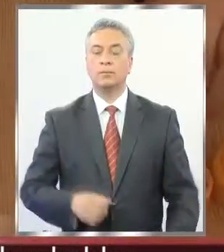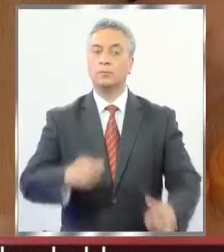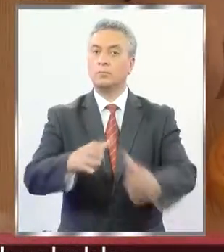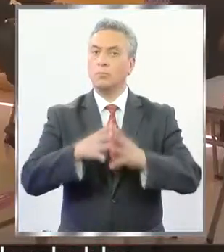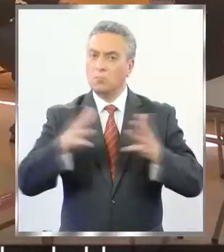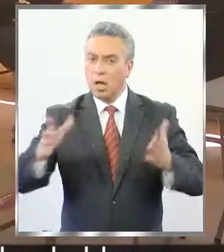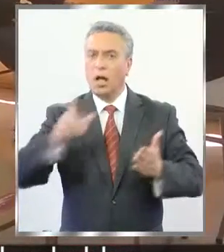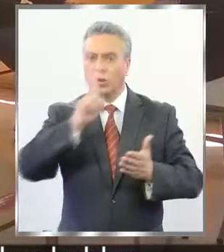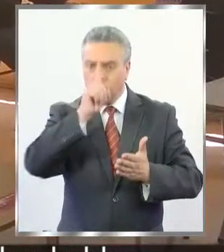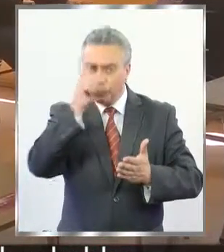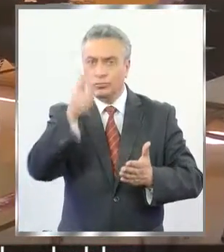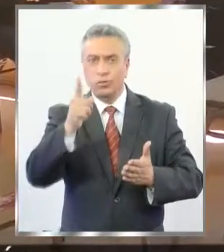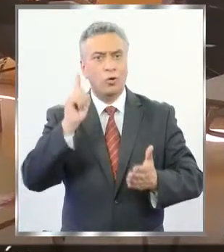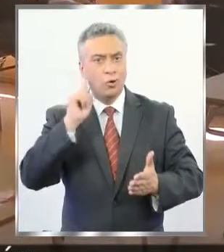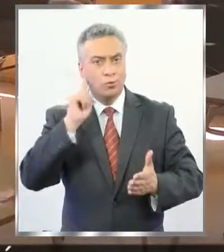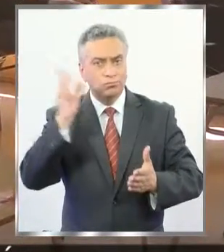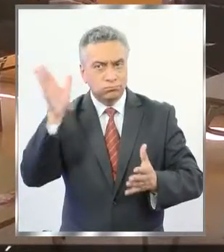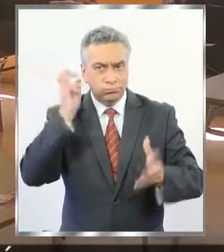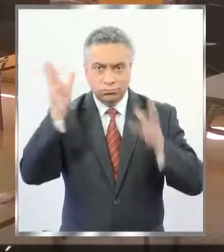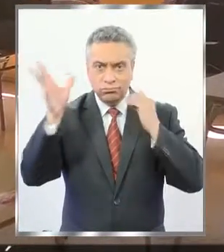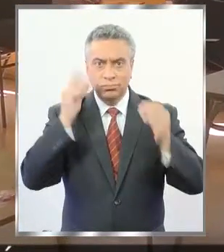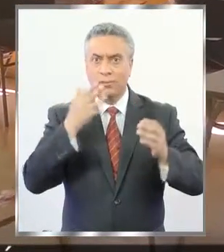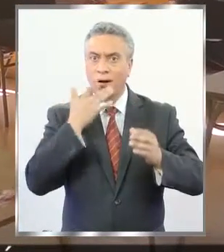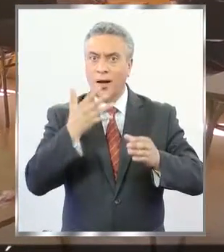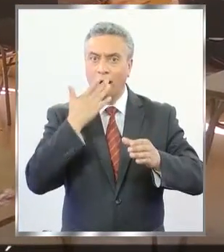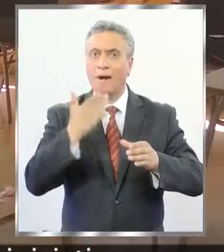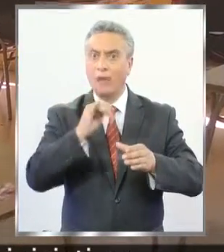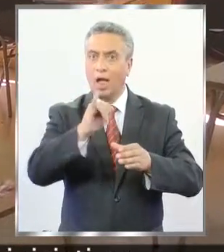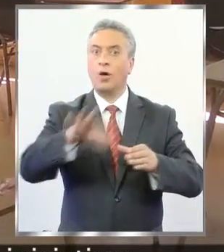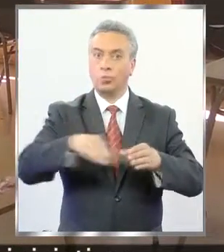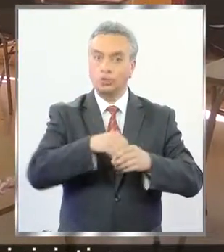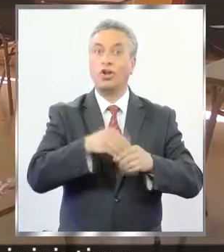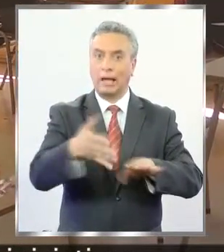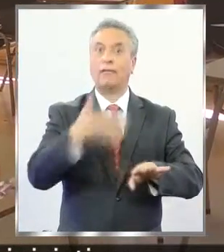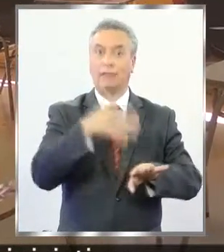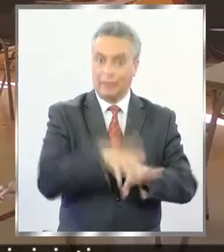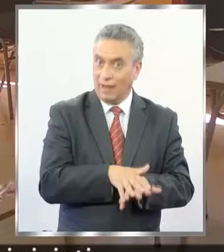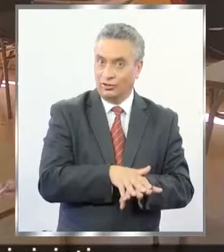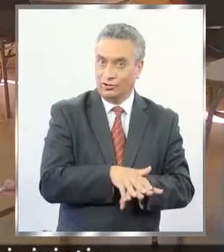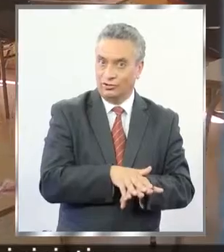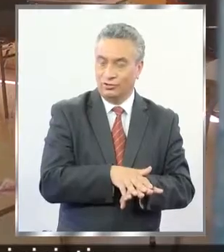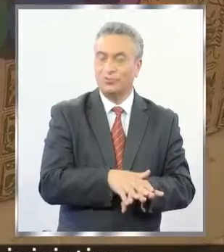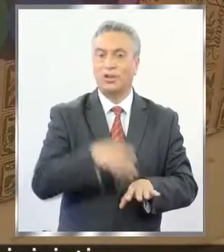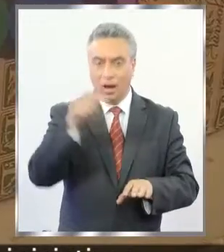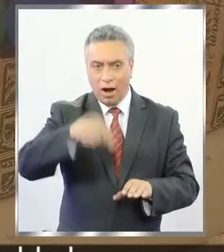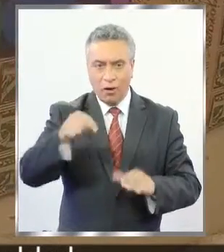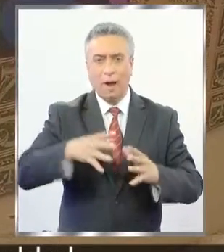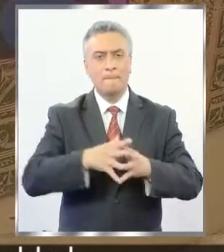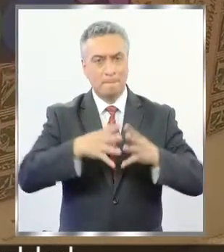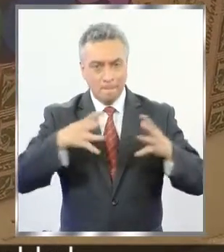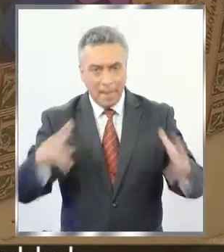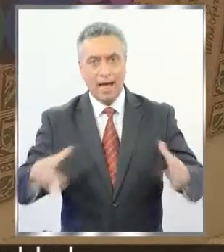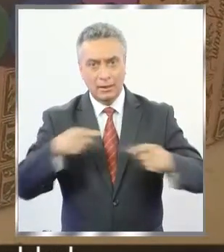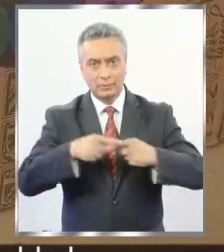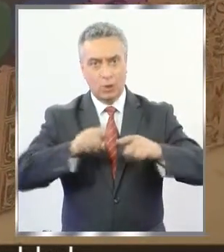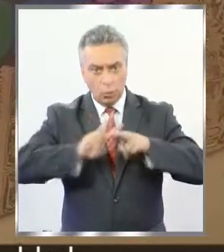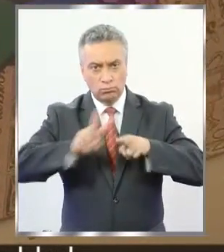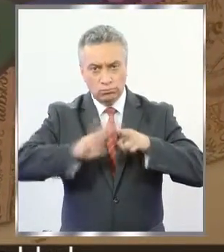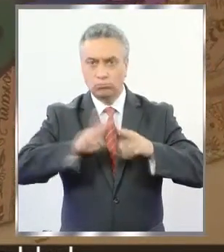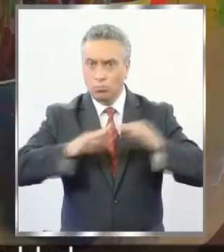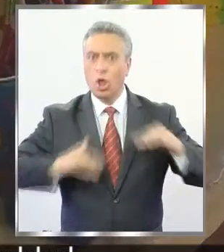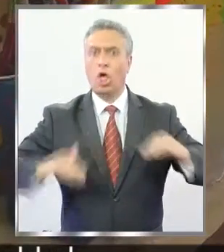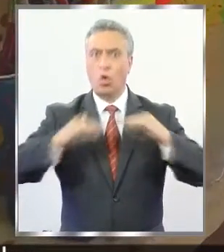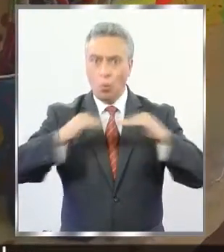Cada día es más común escuchar hablar de inclusión e integración. Cada día también existen más iniciativas que apuntan a generar